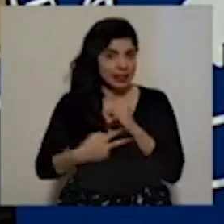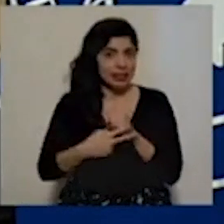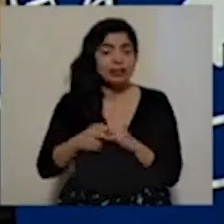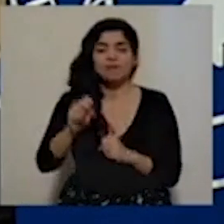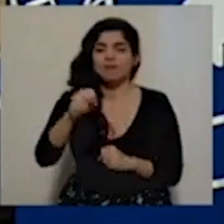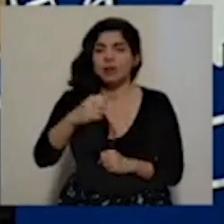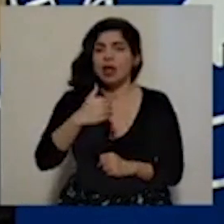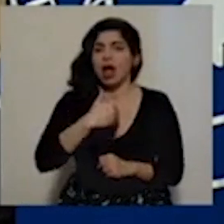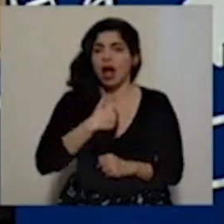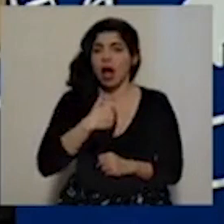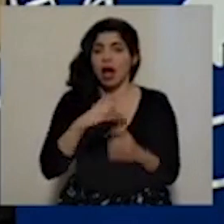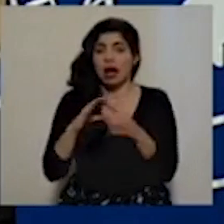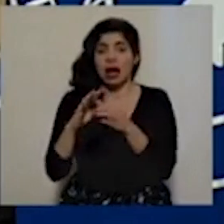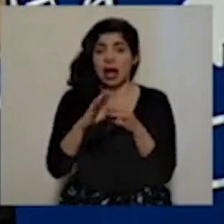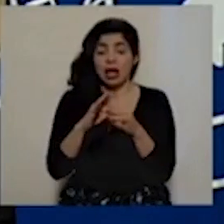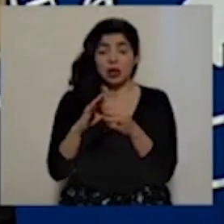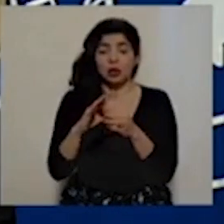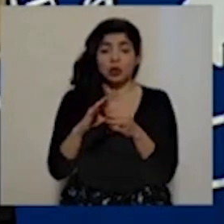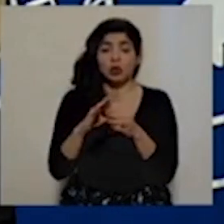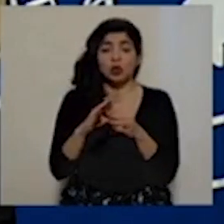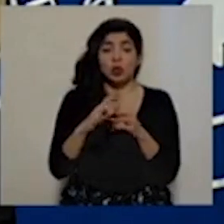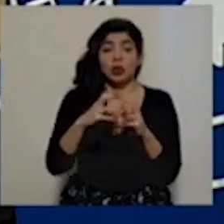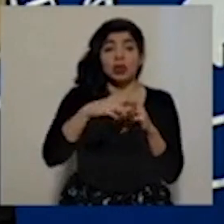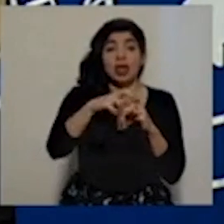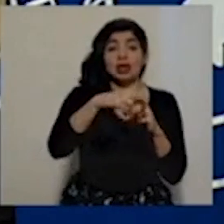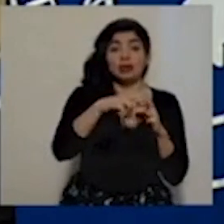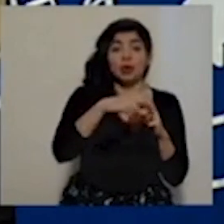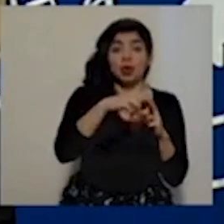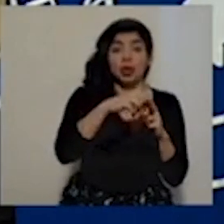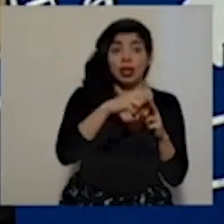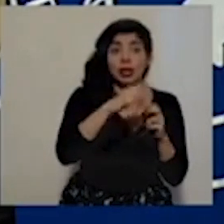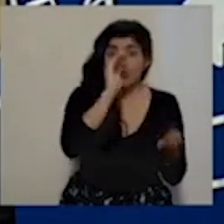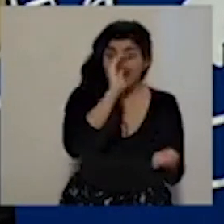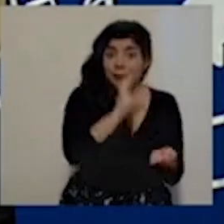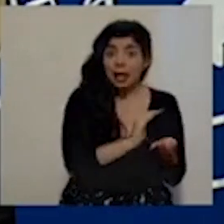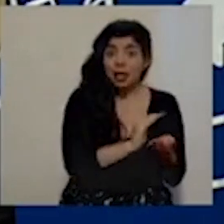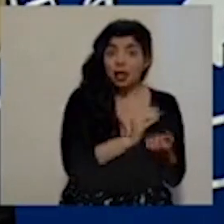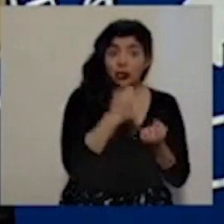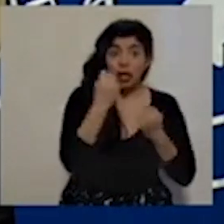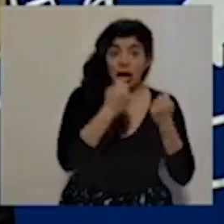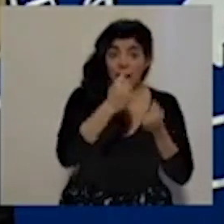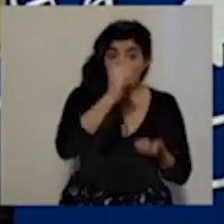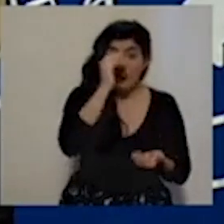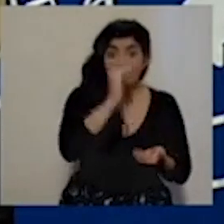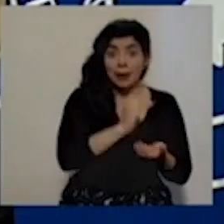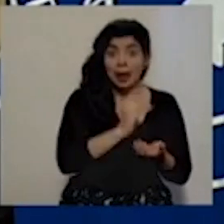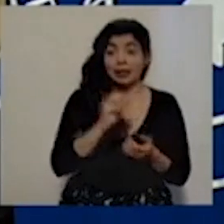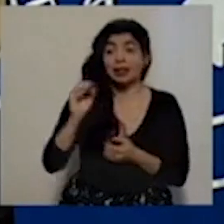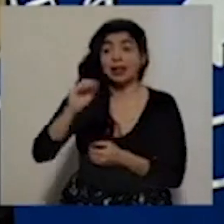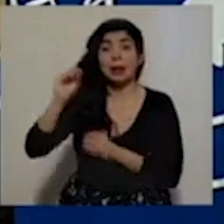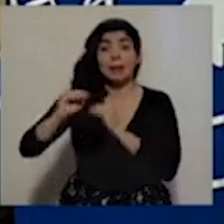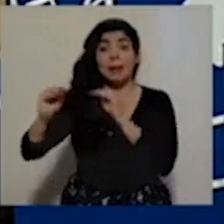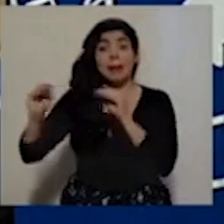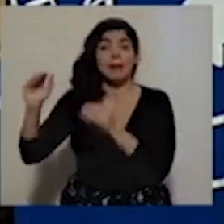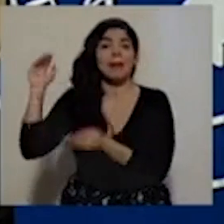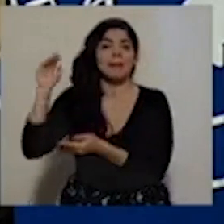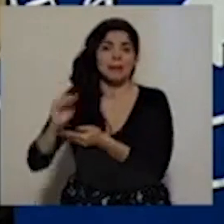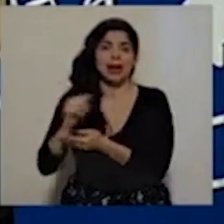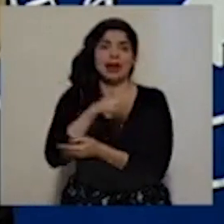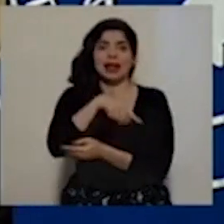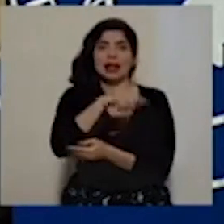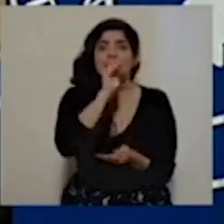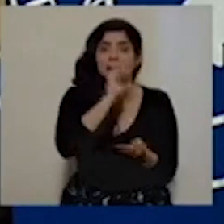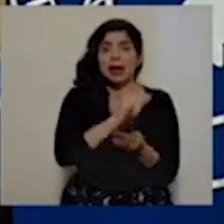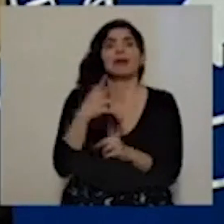sí hay una correlación entre la disminución de la movilidad vehicular y la reducción de la tasa de contagio. Sí tiene un gran